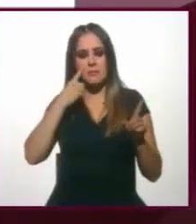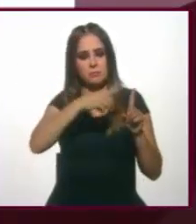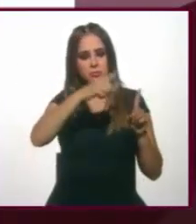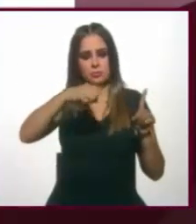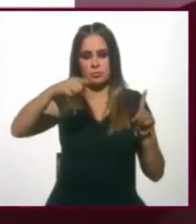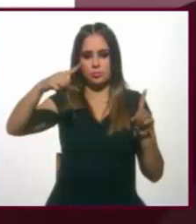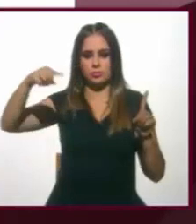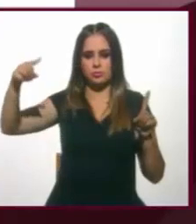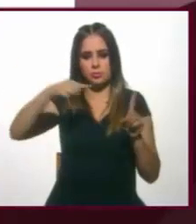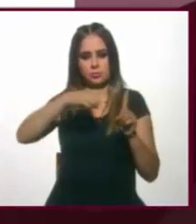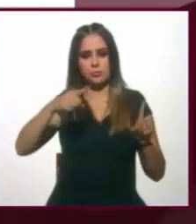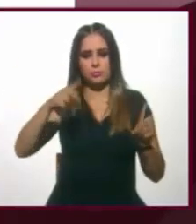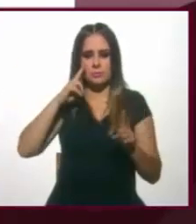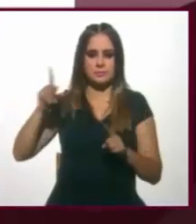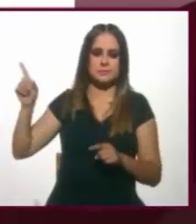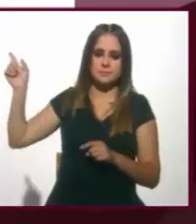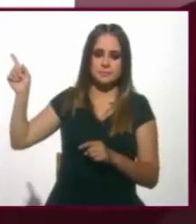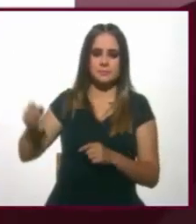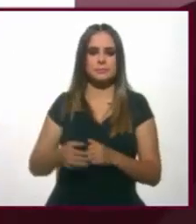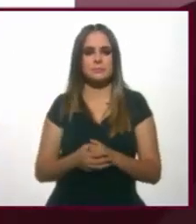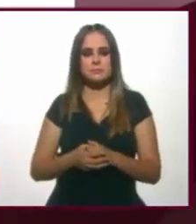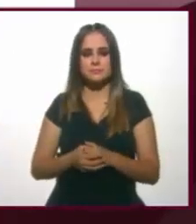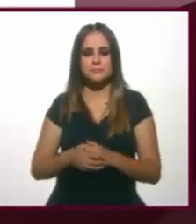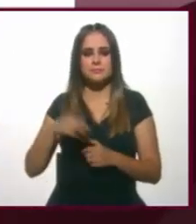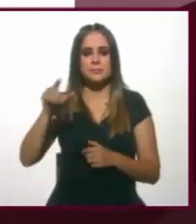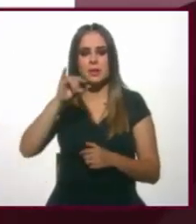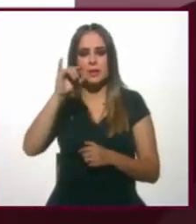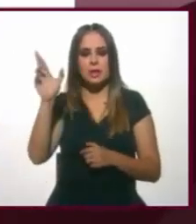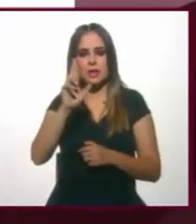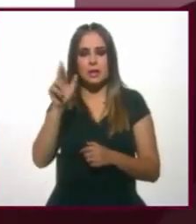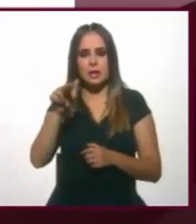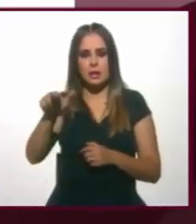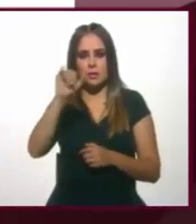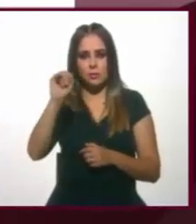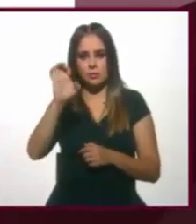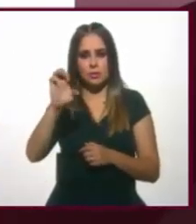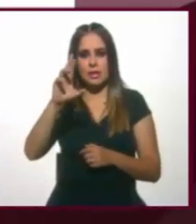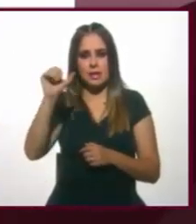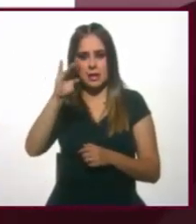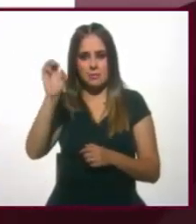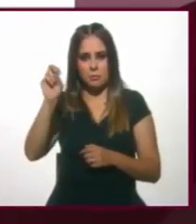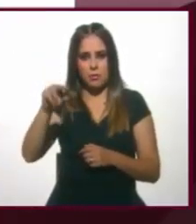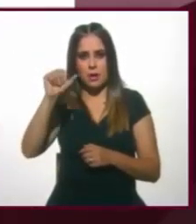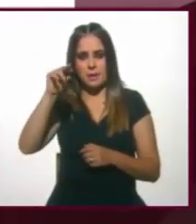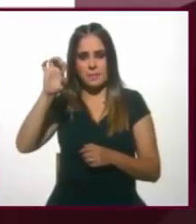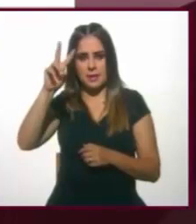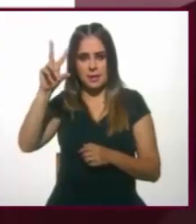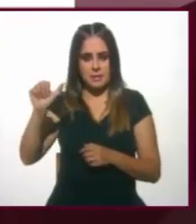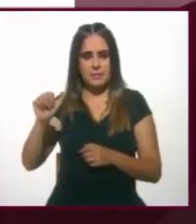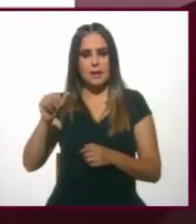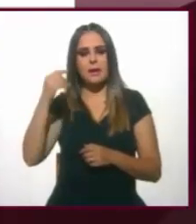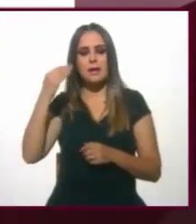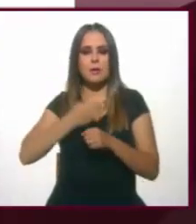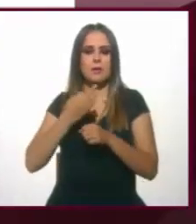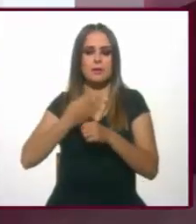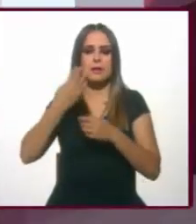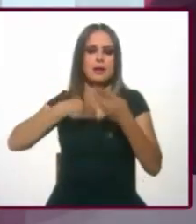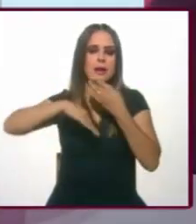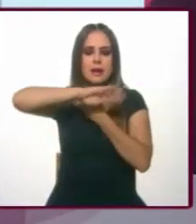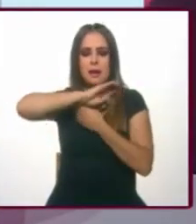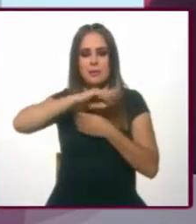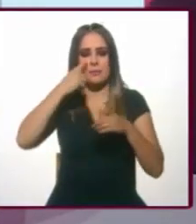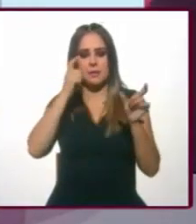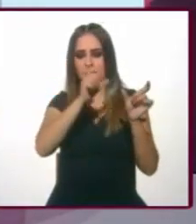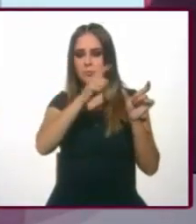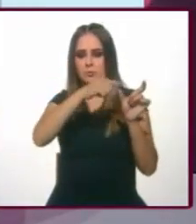mediciones. Este es José Ramón Amieva y este es el actual nivel de aprobación.